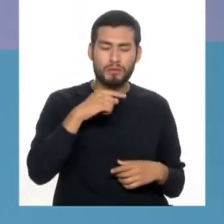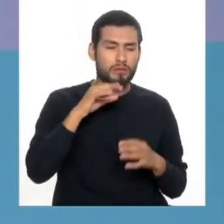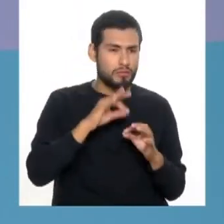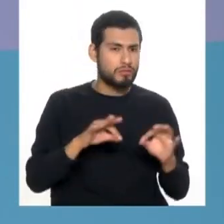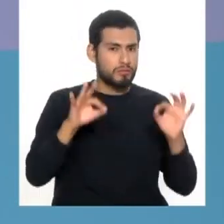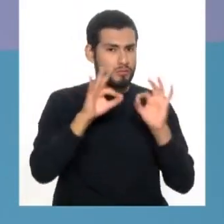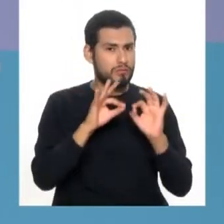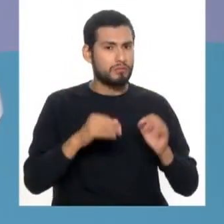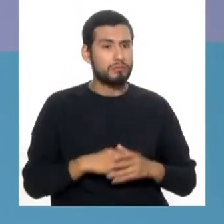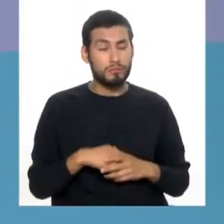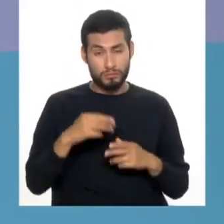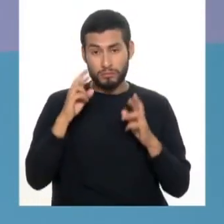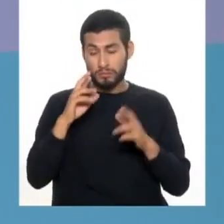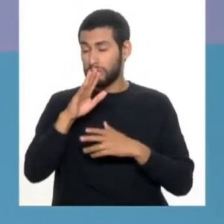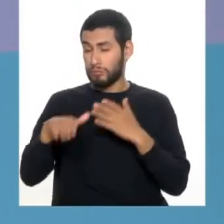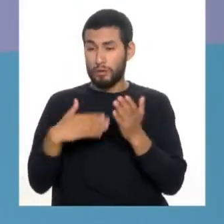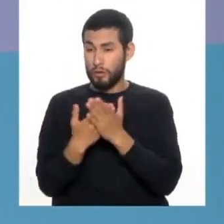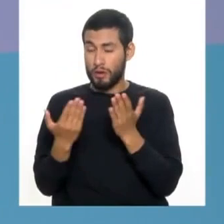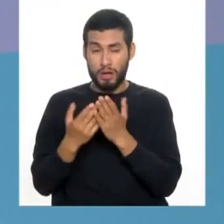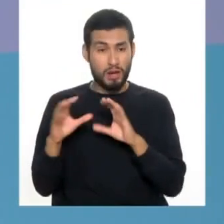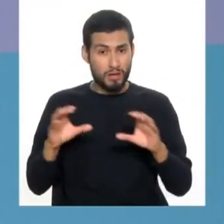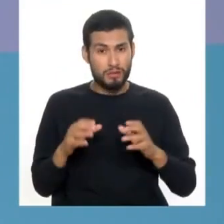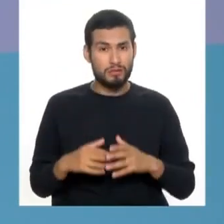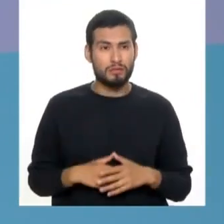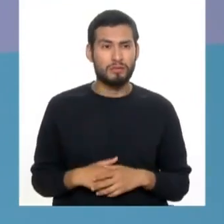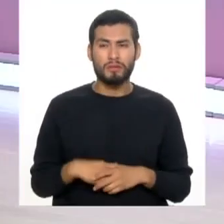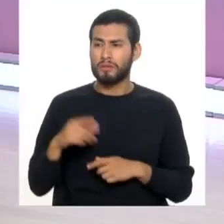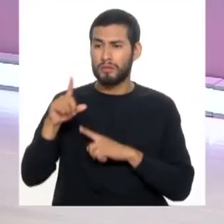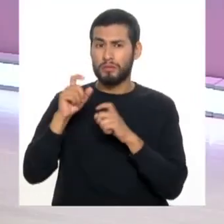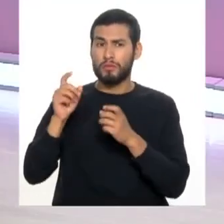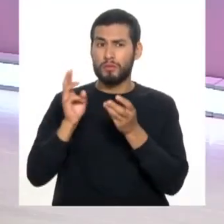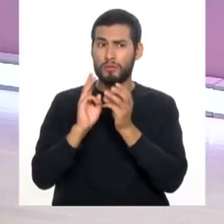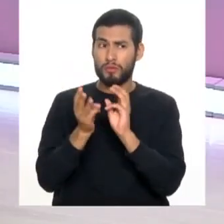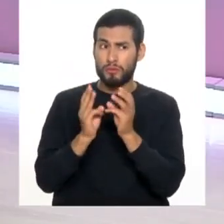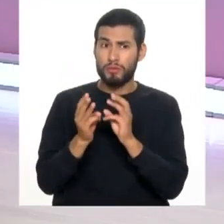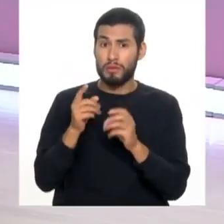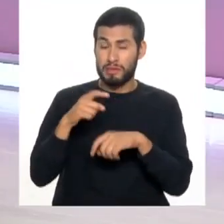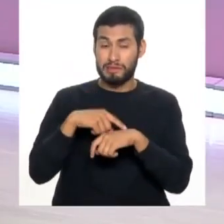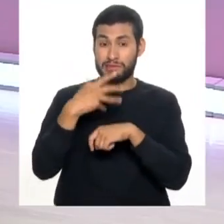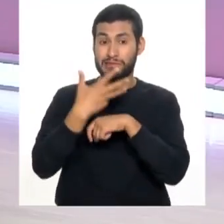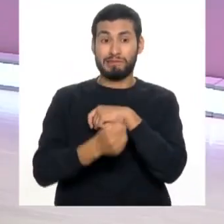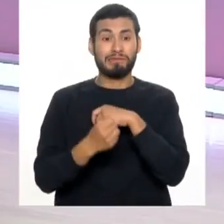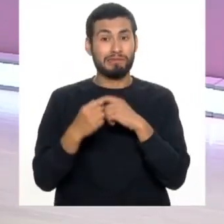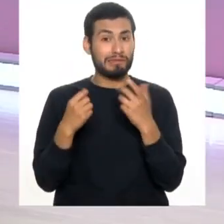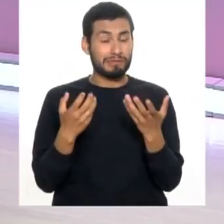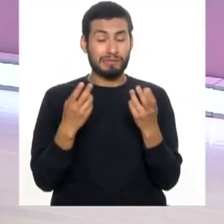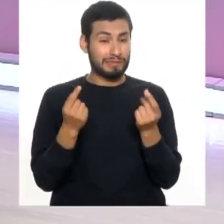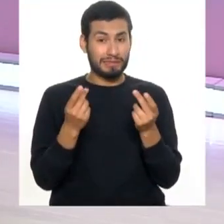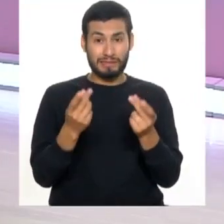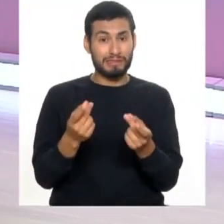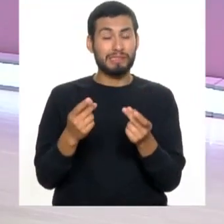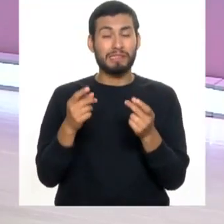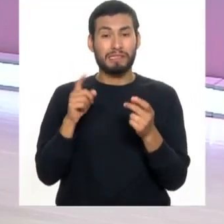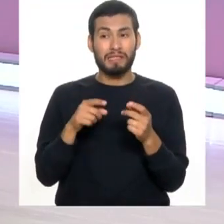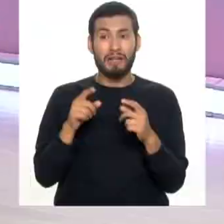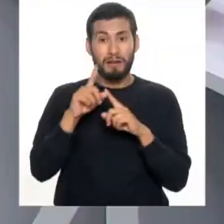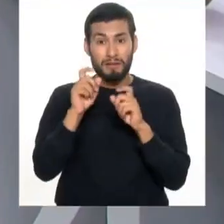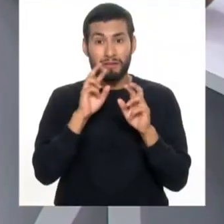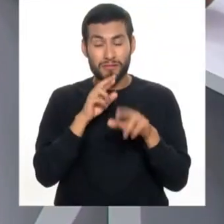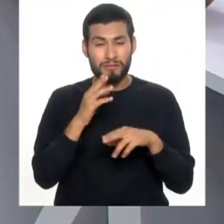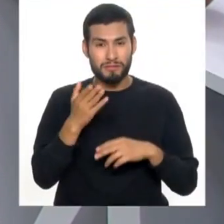importante. Ojalá que todos los colegios lo hagan. Ok. Tenemos ya una pregunta de WhatsApp. Se nos gana el tiempo y queremos tener mayor cantidad de respuestas.